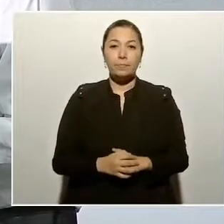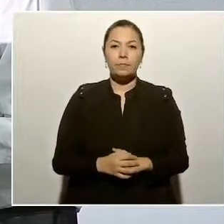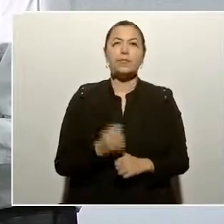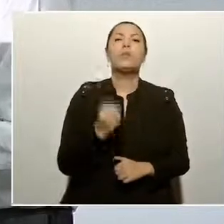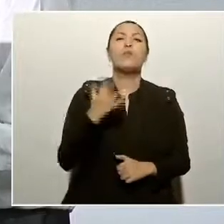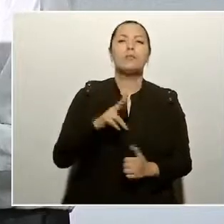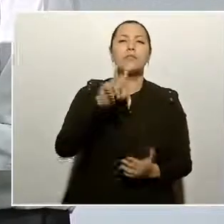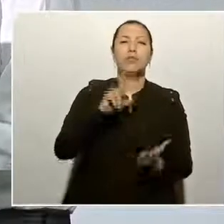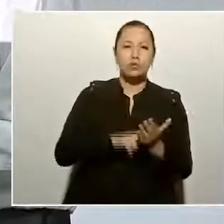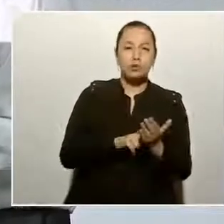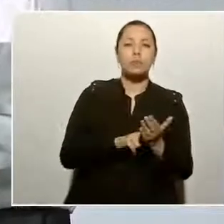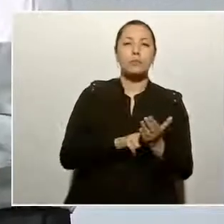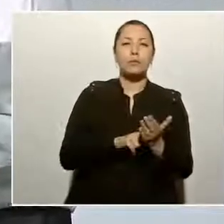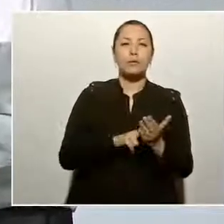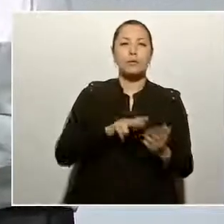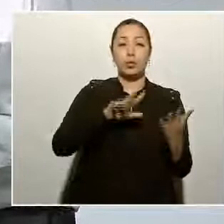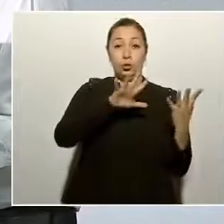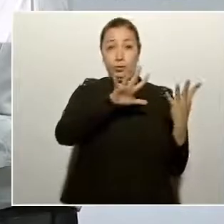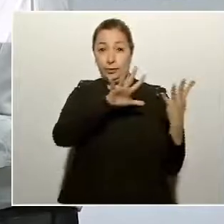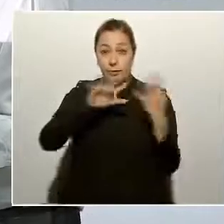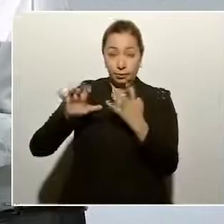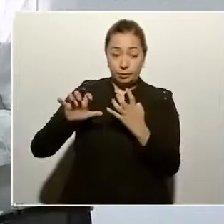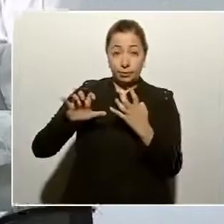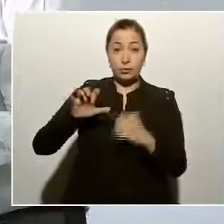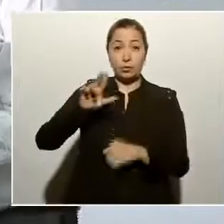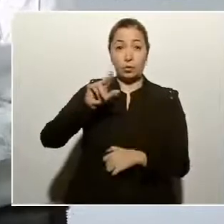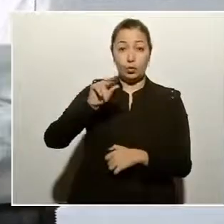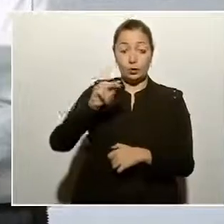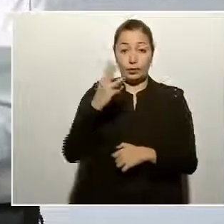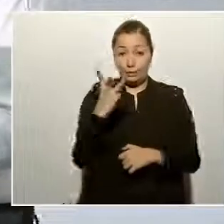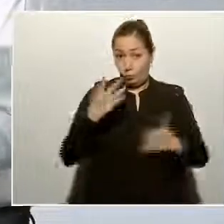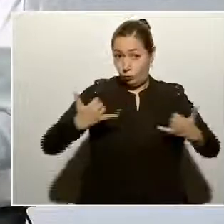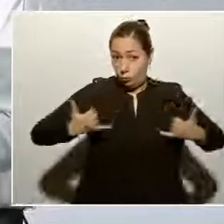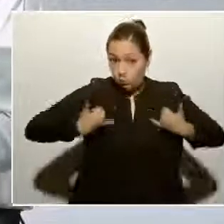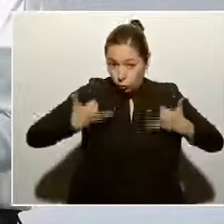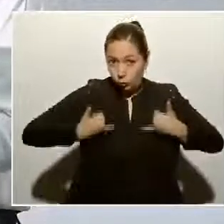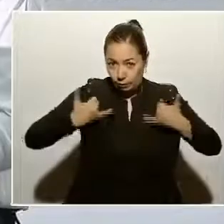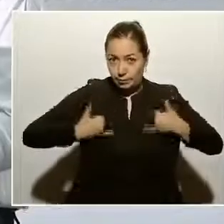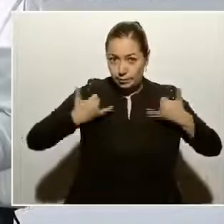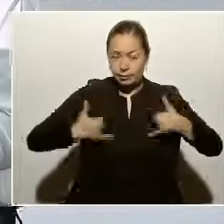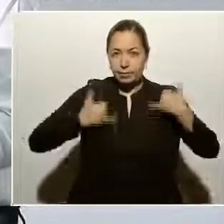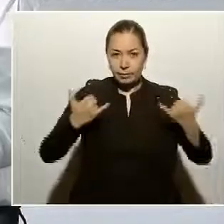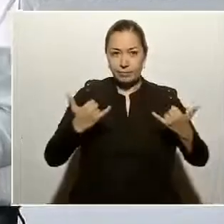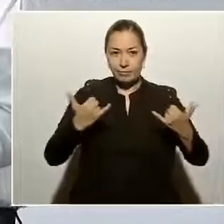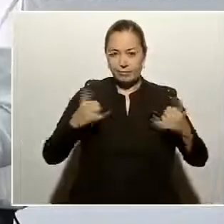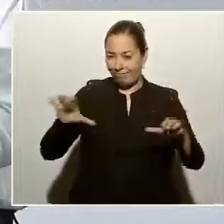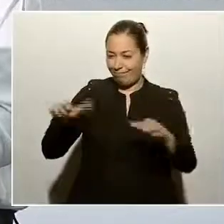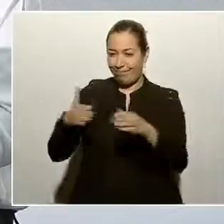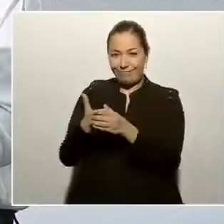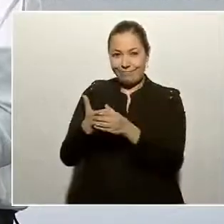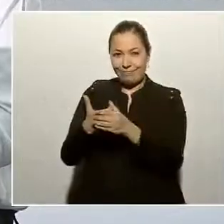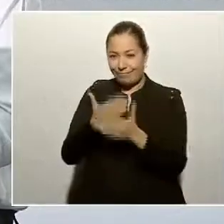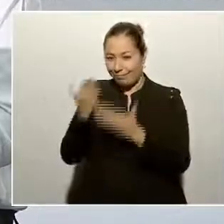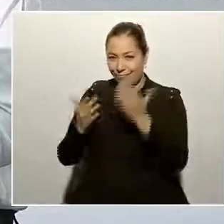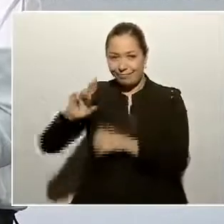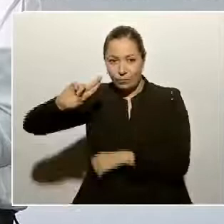.983 jóvenes universitarios